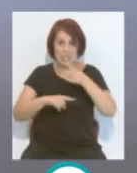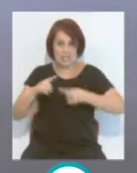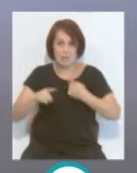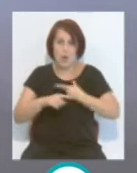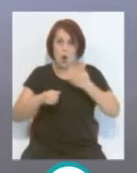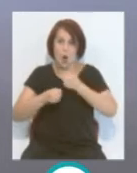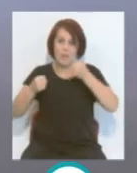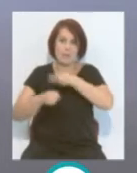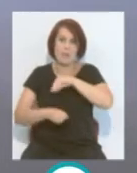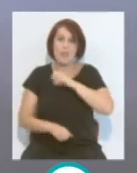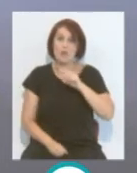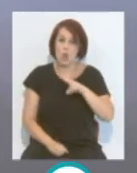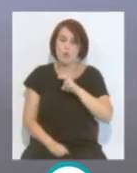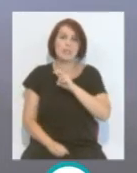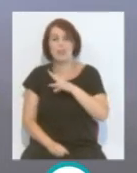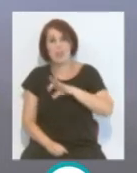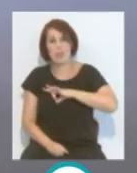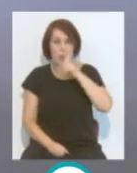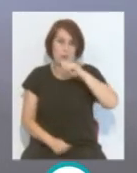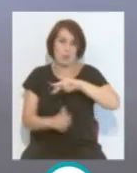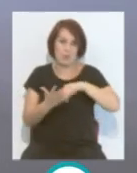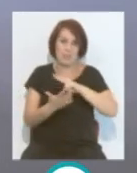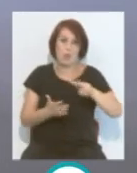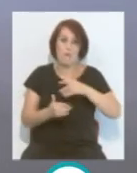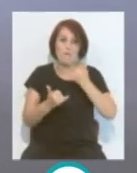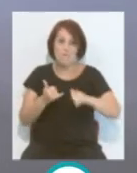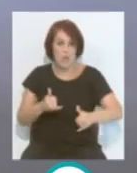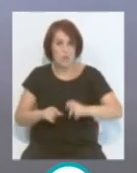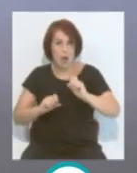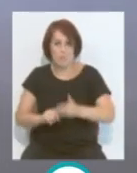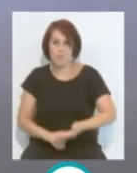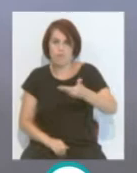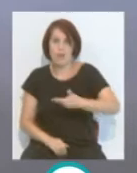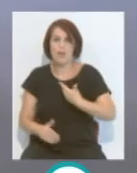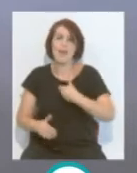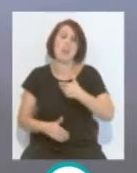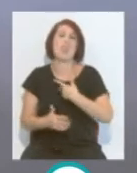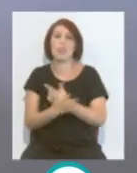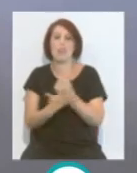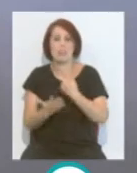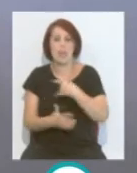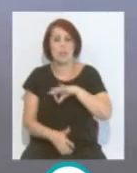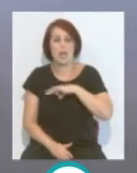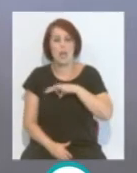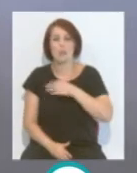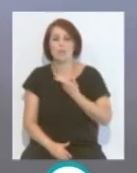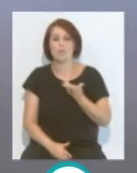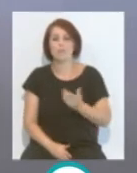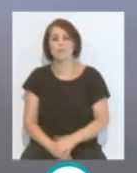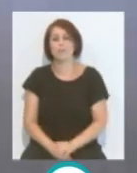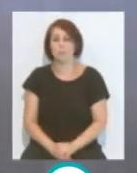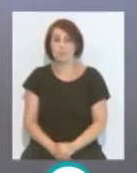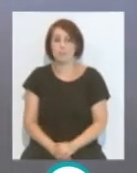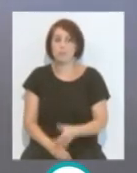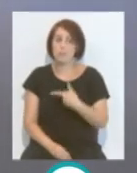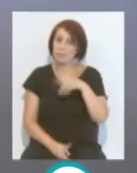el 12 y el 13 de enero de 2022. Y la gran final se va a jugar el 16 del mismo mes, también en el mes de enero. Esto